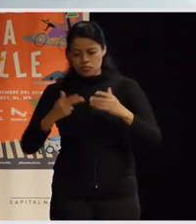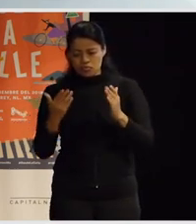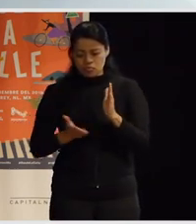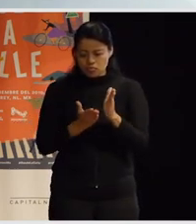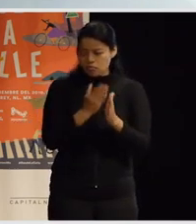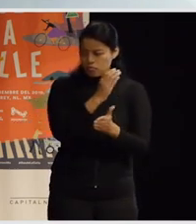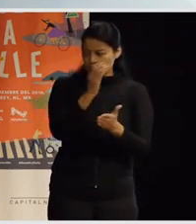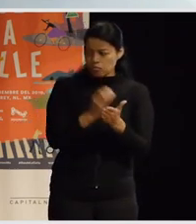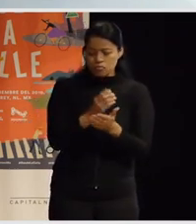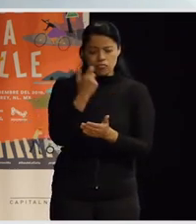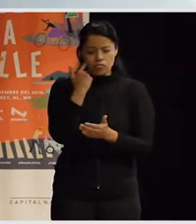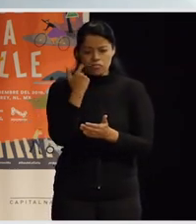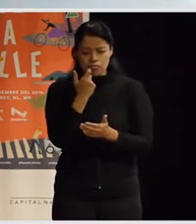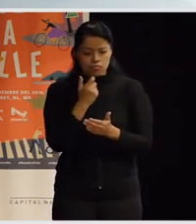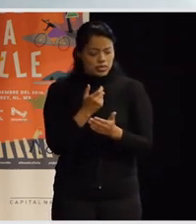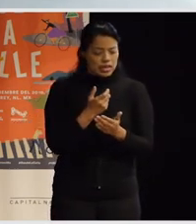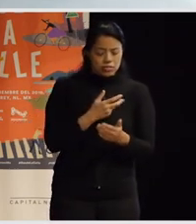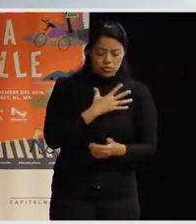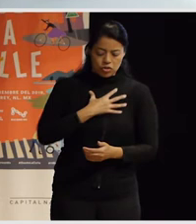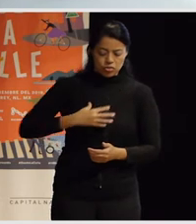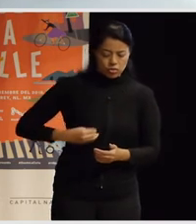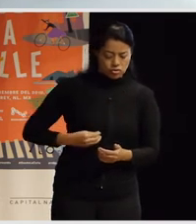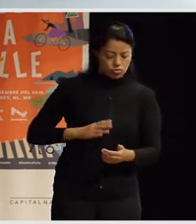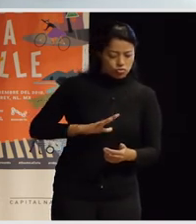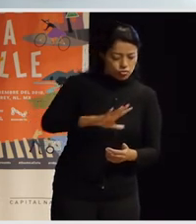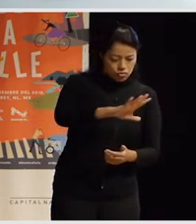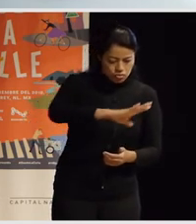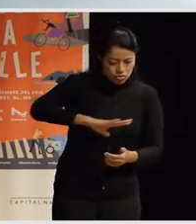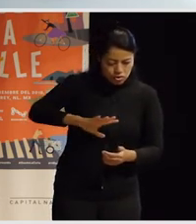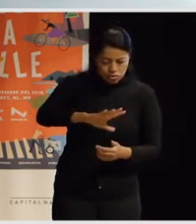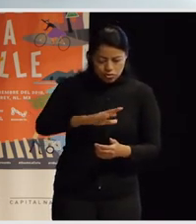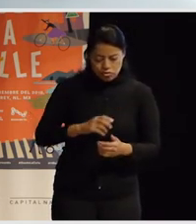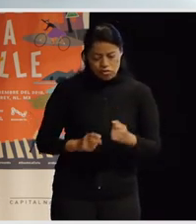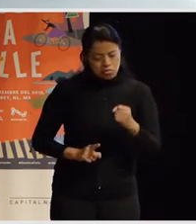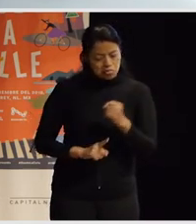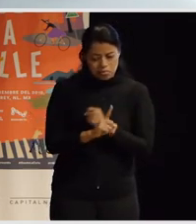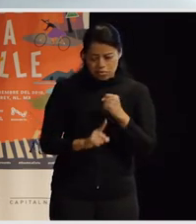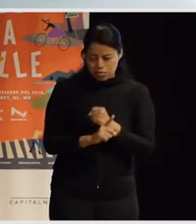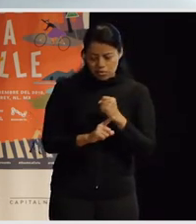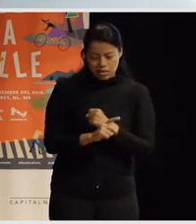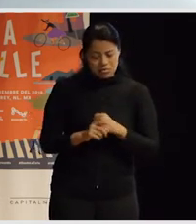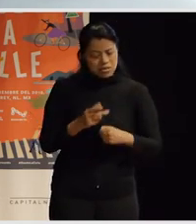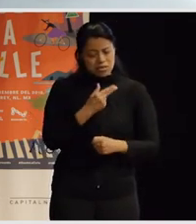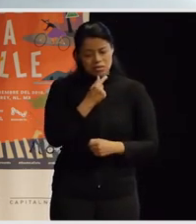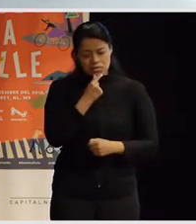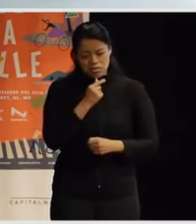no queremos trasladar a nuestros hijos y nuestras hijas la realidad que estamos viviendo ahora, ¿no? Yo creo que eso es una cuestión